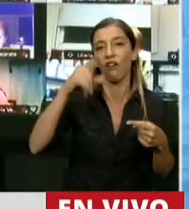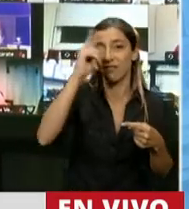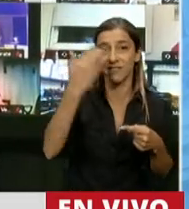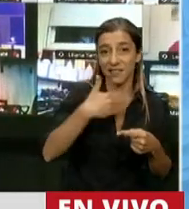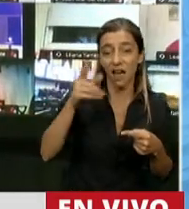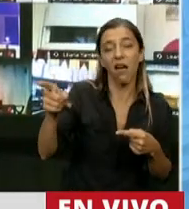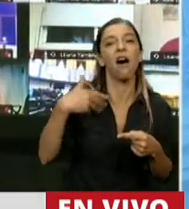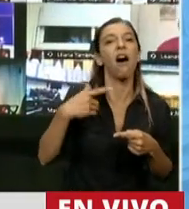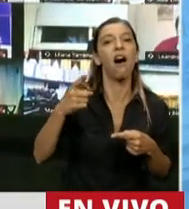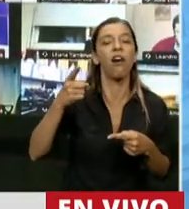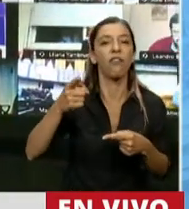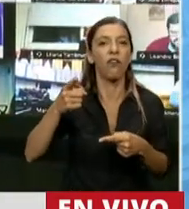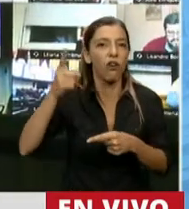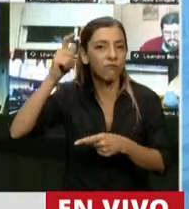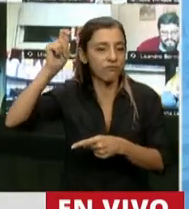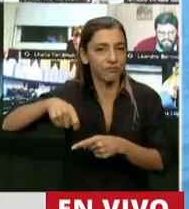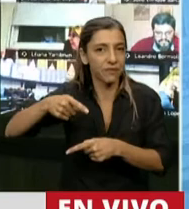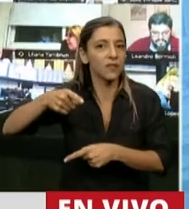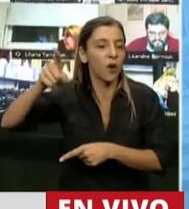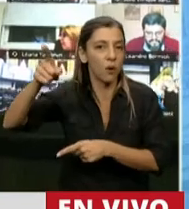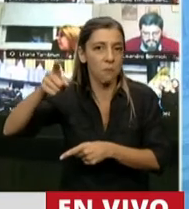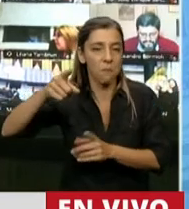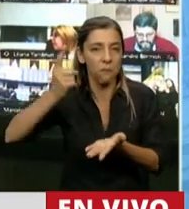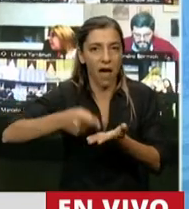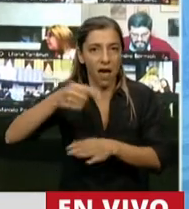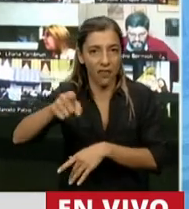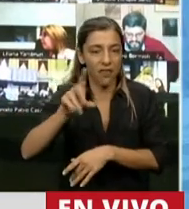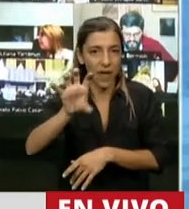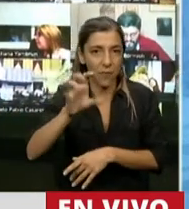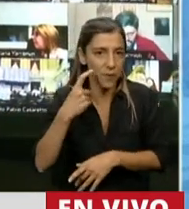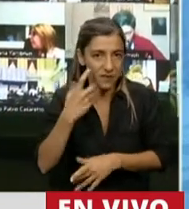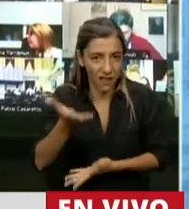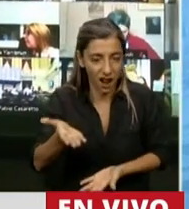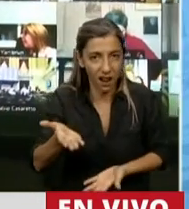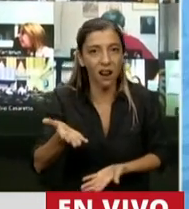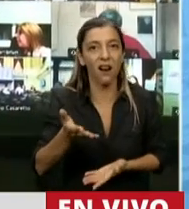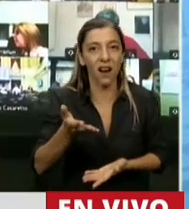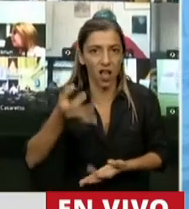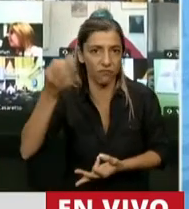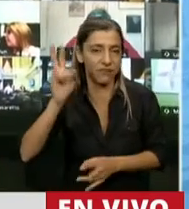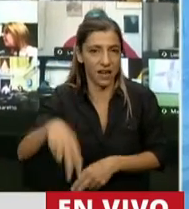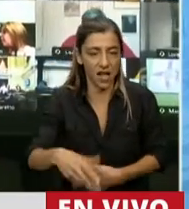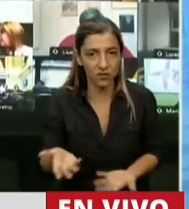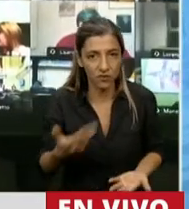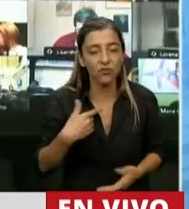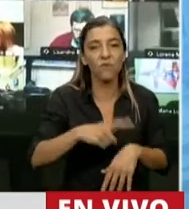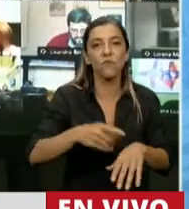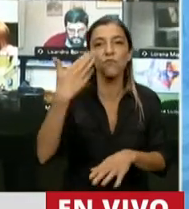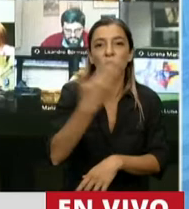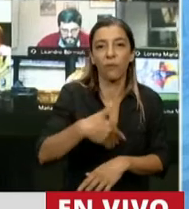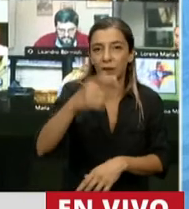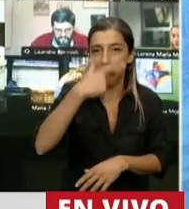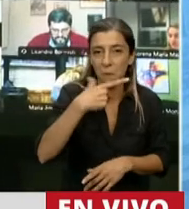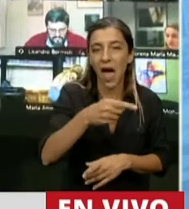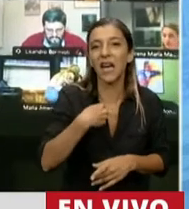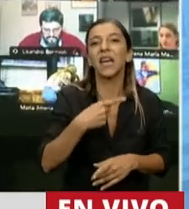cuando en septiembre del año pasado el presidente Macri dictó el decreto 567 eximiendo el IVA a los